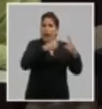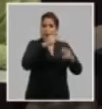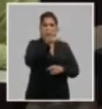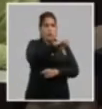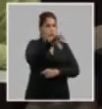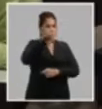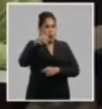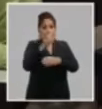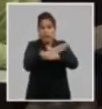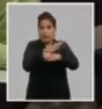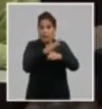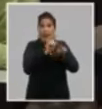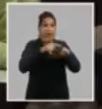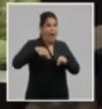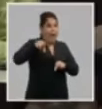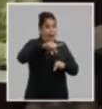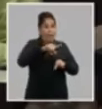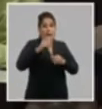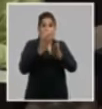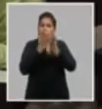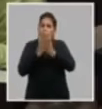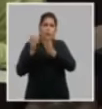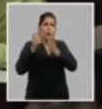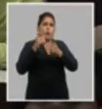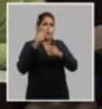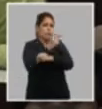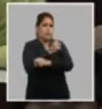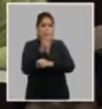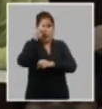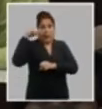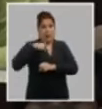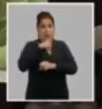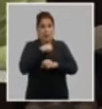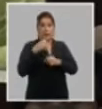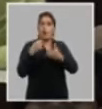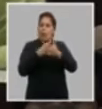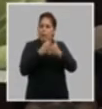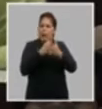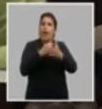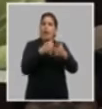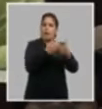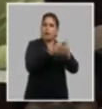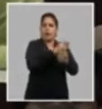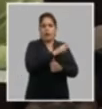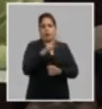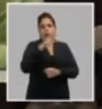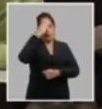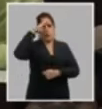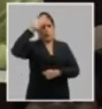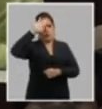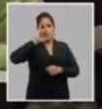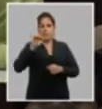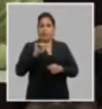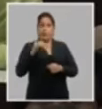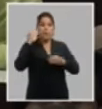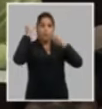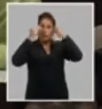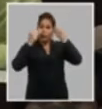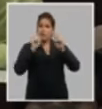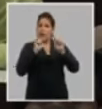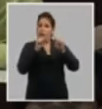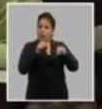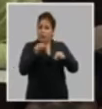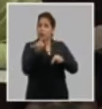todos los escenarios en todos los ámbitos lo que pueda y ponga en riesgo la revolución cubana creo que en ese